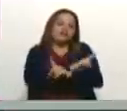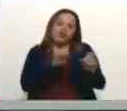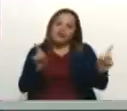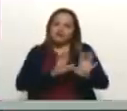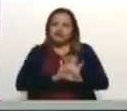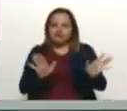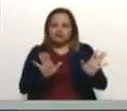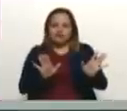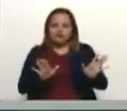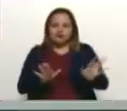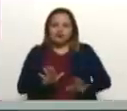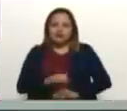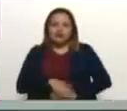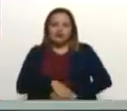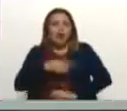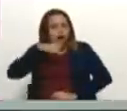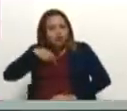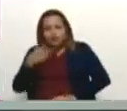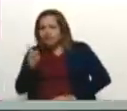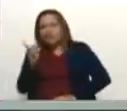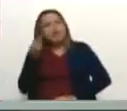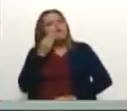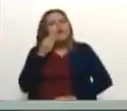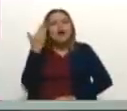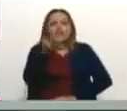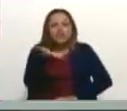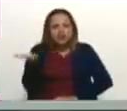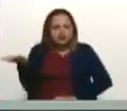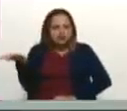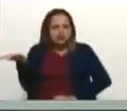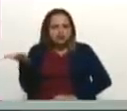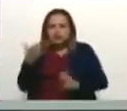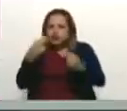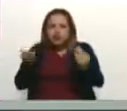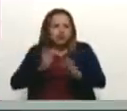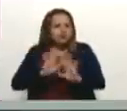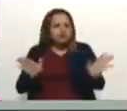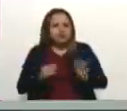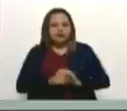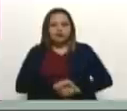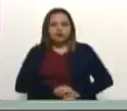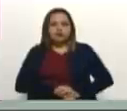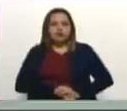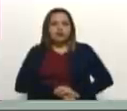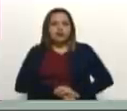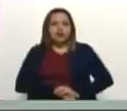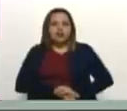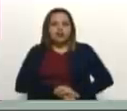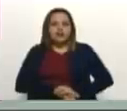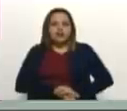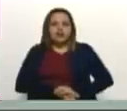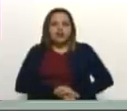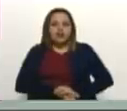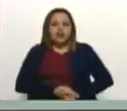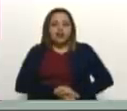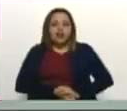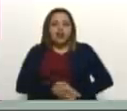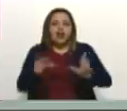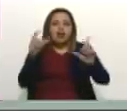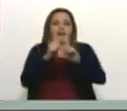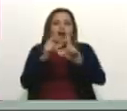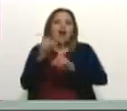vamos a ir como unos gafos. No, no, eso no tiene traducción porque la palabra gafos solo se utiliza en Venezuela.